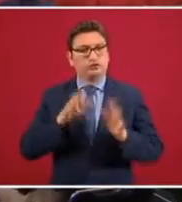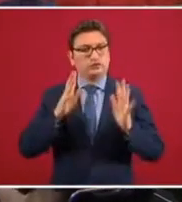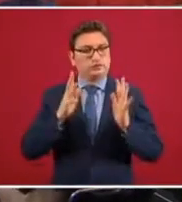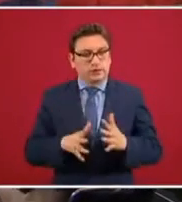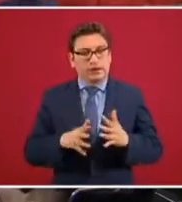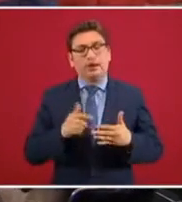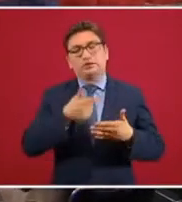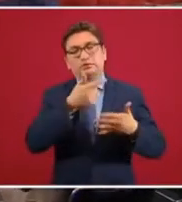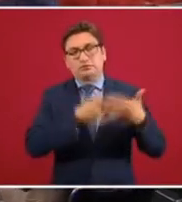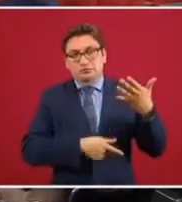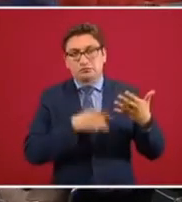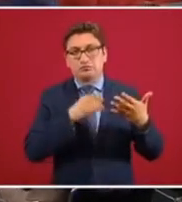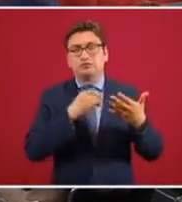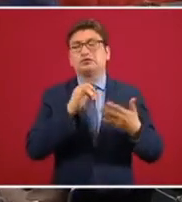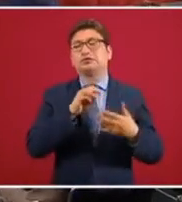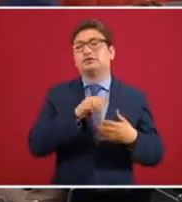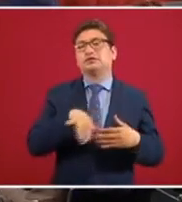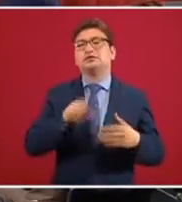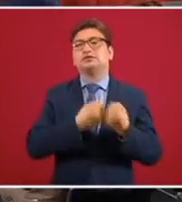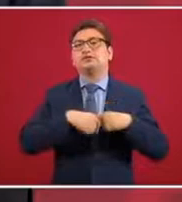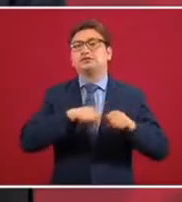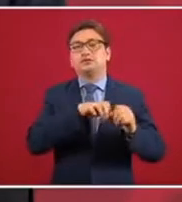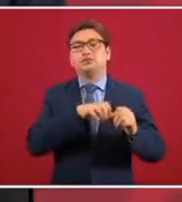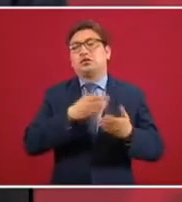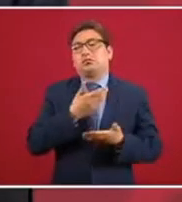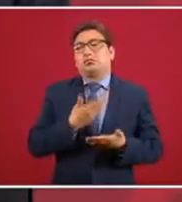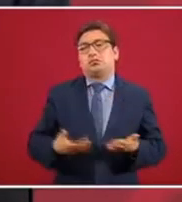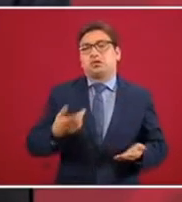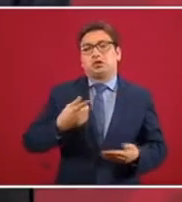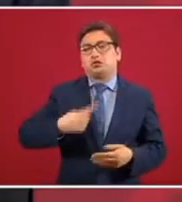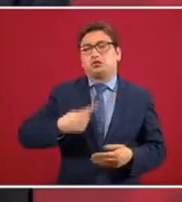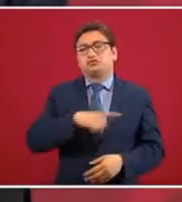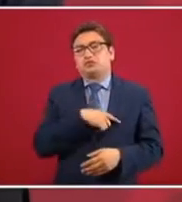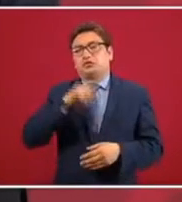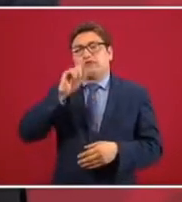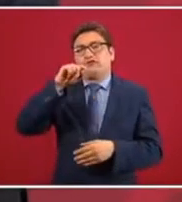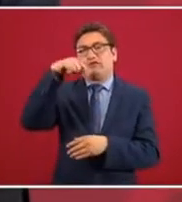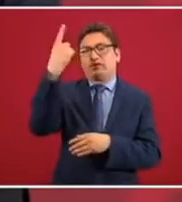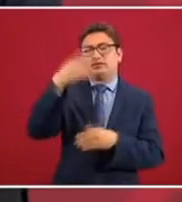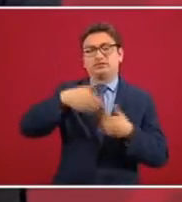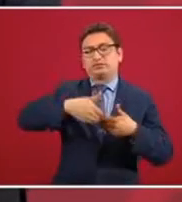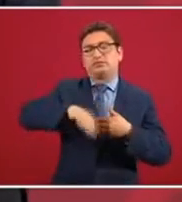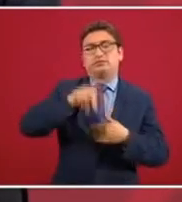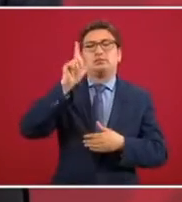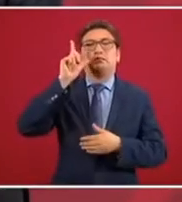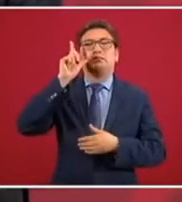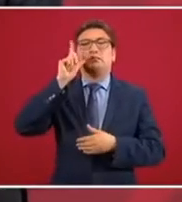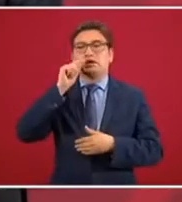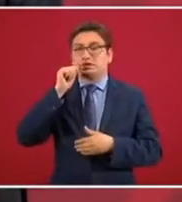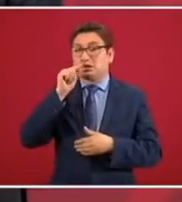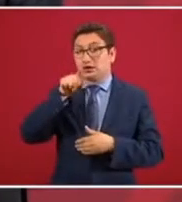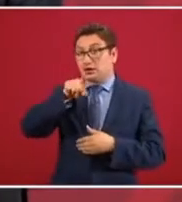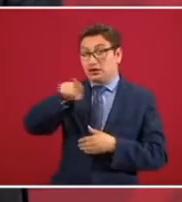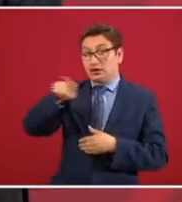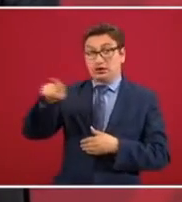Ya nada más es como ahora decirles a partir de mañana el que quiera